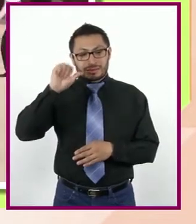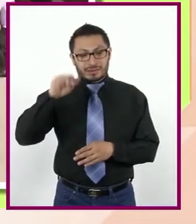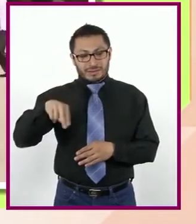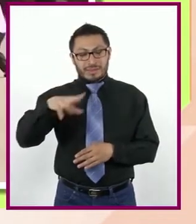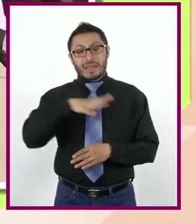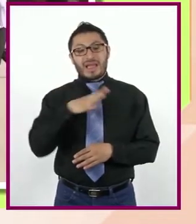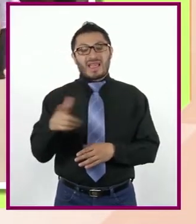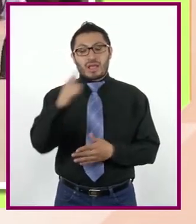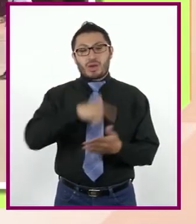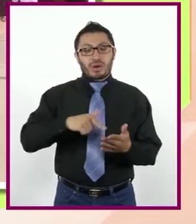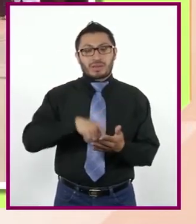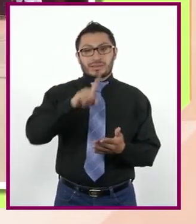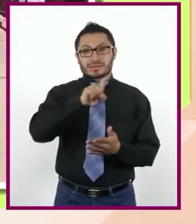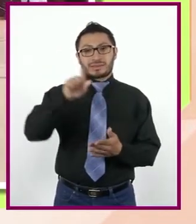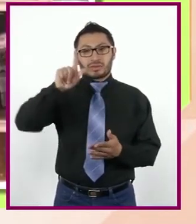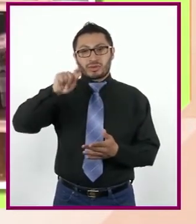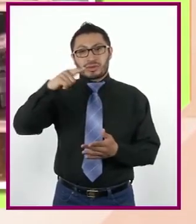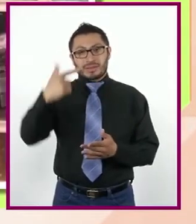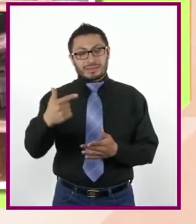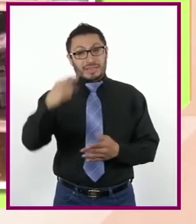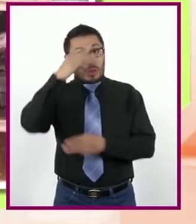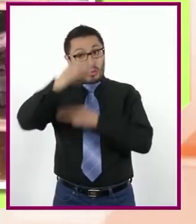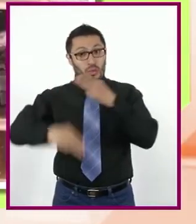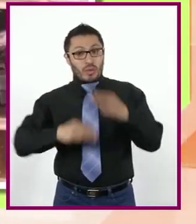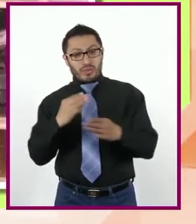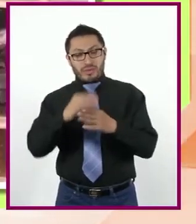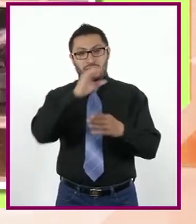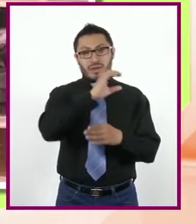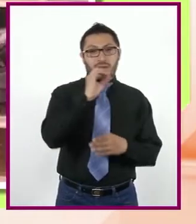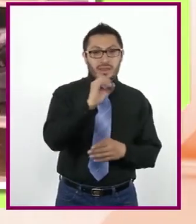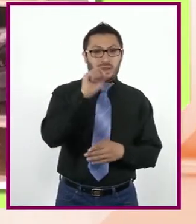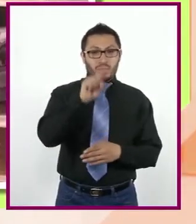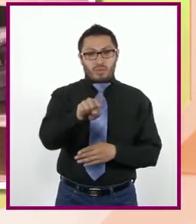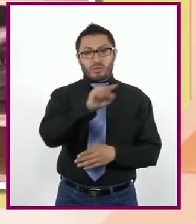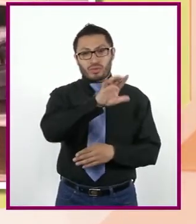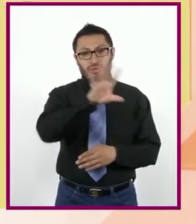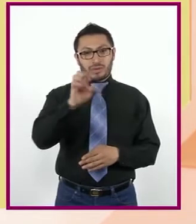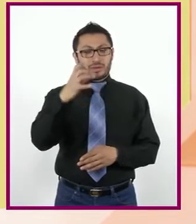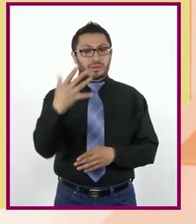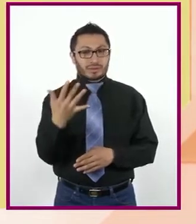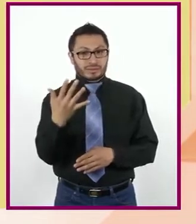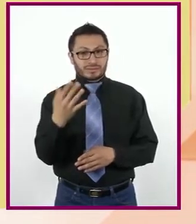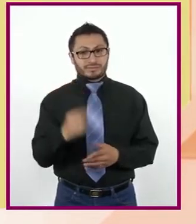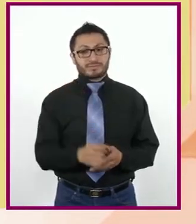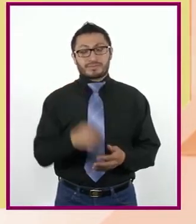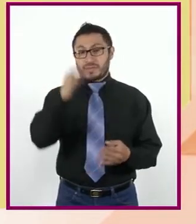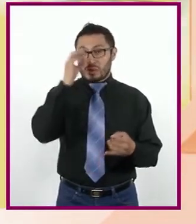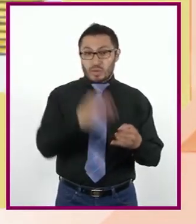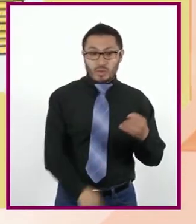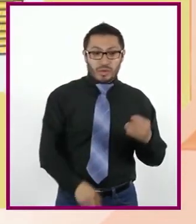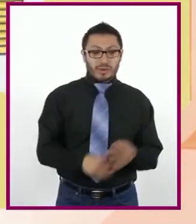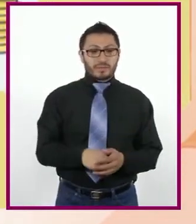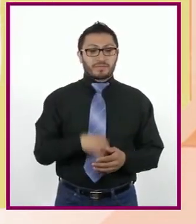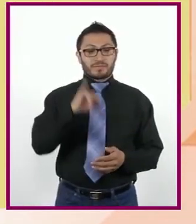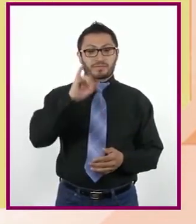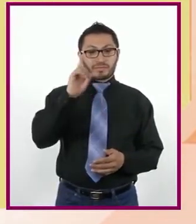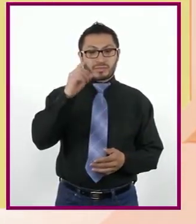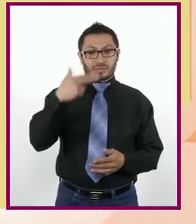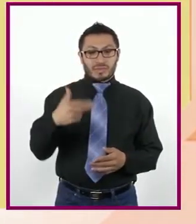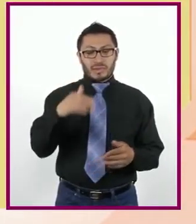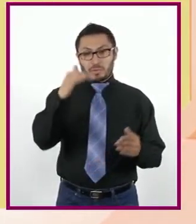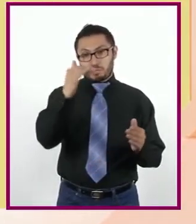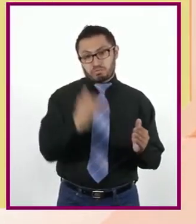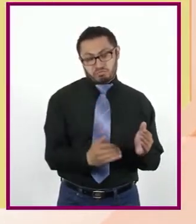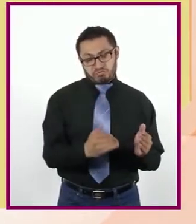147 en el mundo, con 0.550. Y finalmente, el IDH bajo,